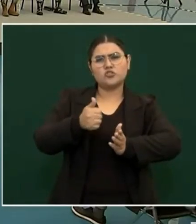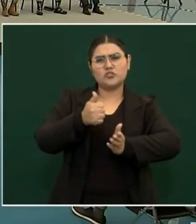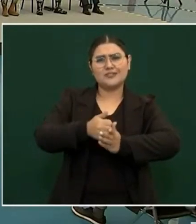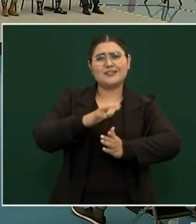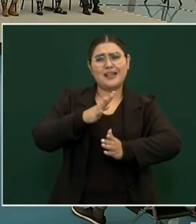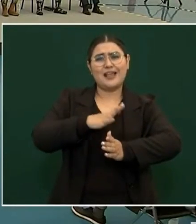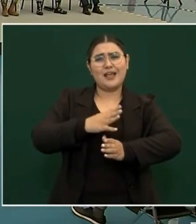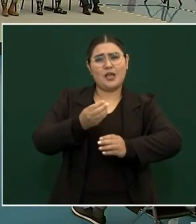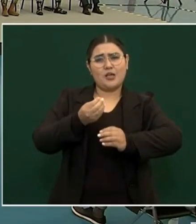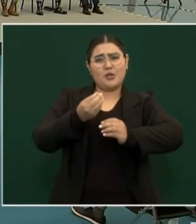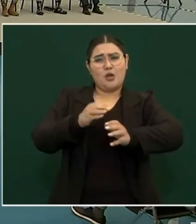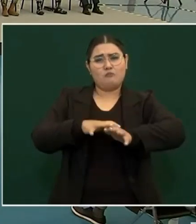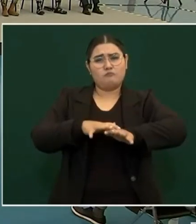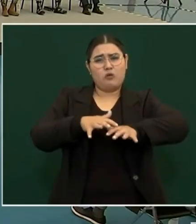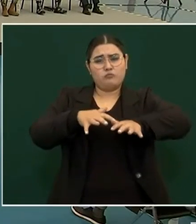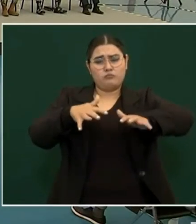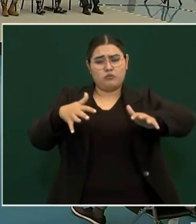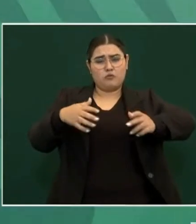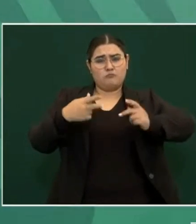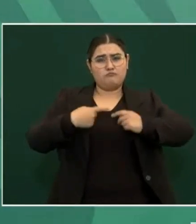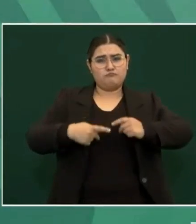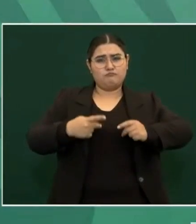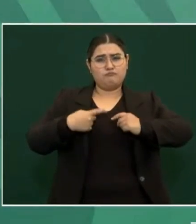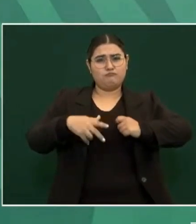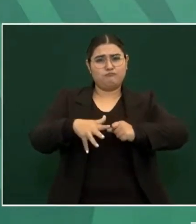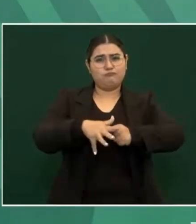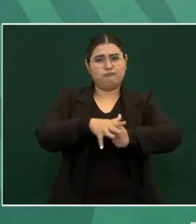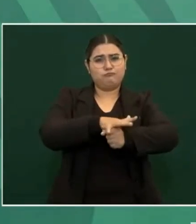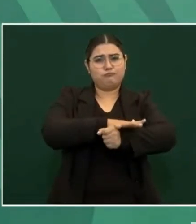sobrepoblada donde no hay